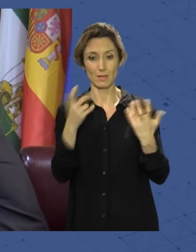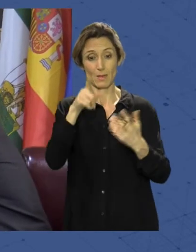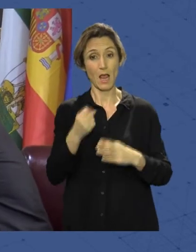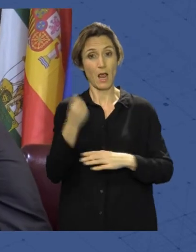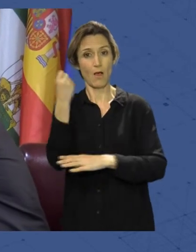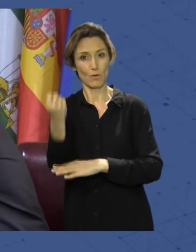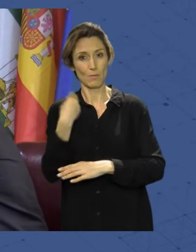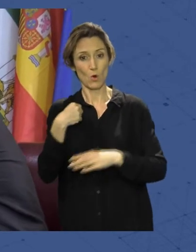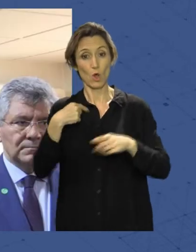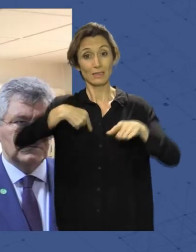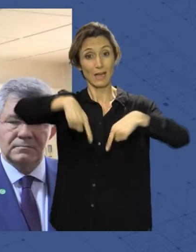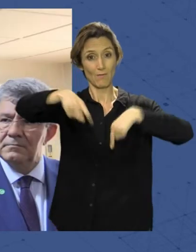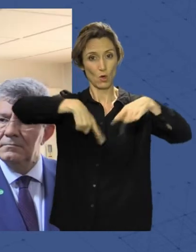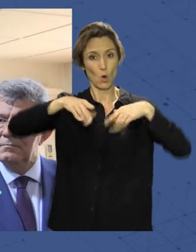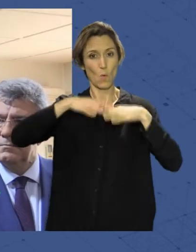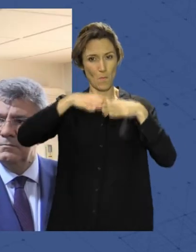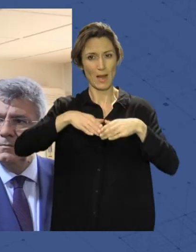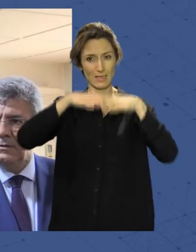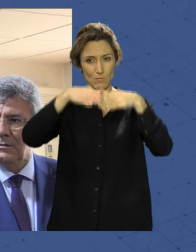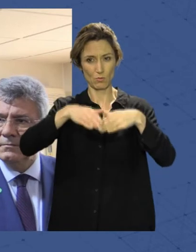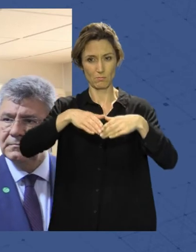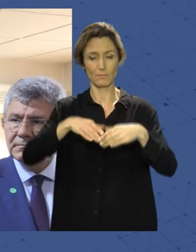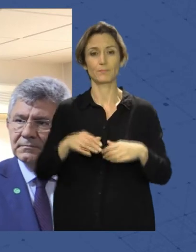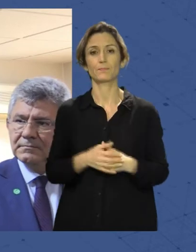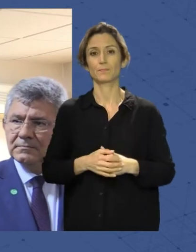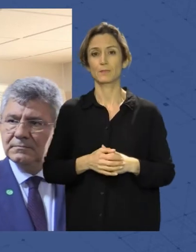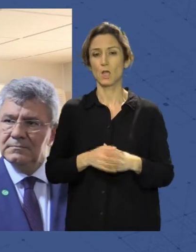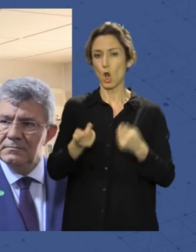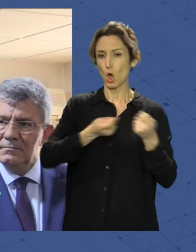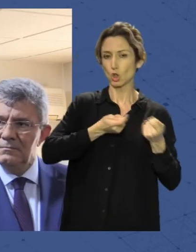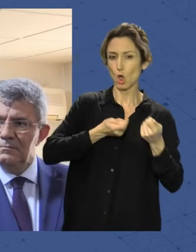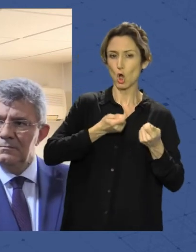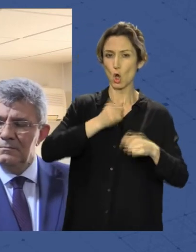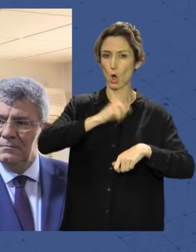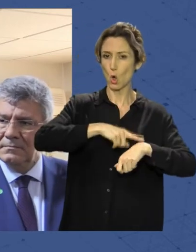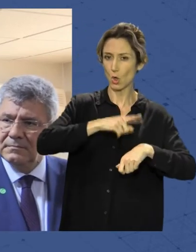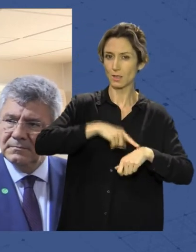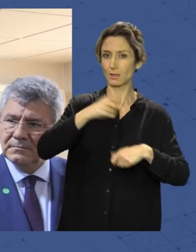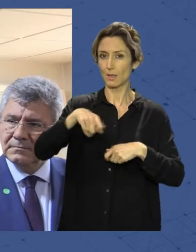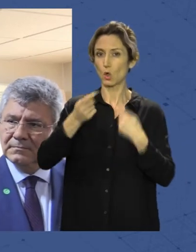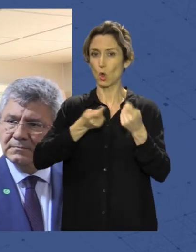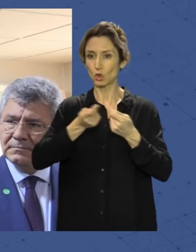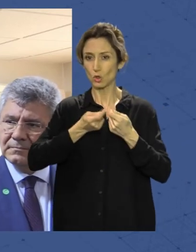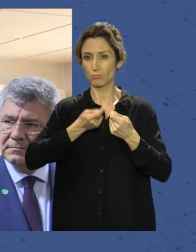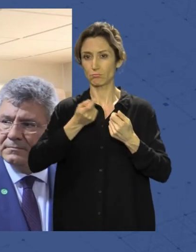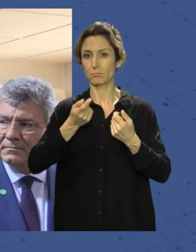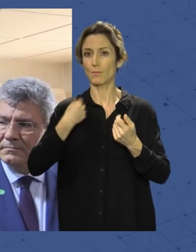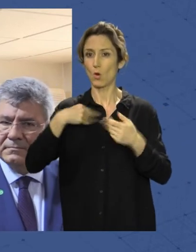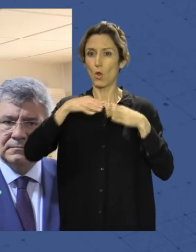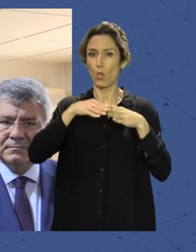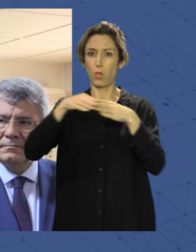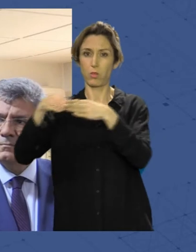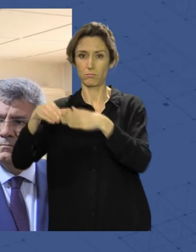tráfico marítimo del puerto. Control de hora de control de tráfico en un entorno portuario,